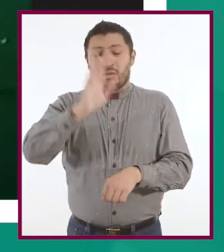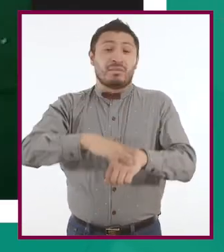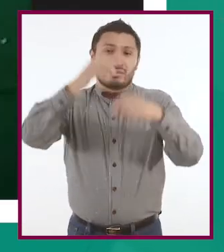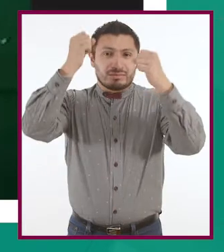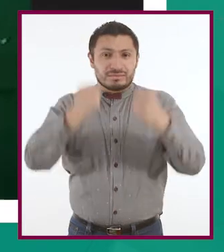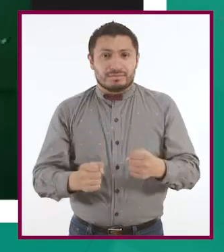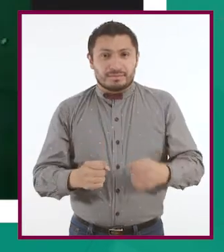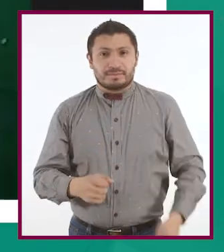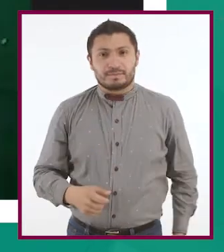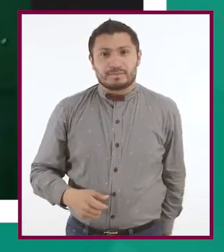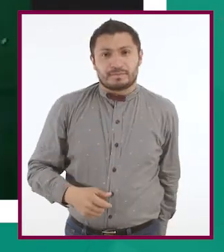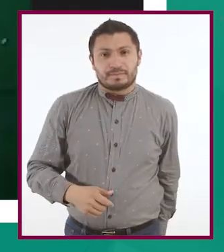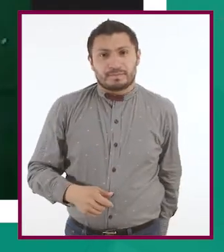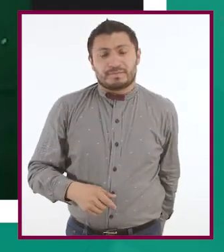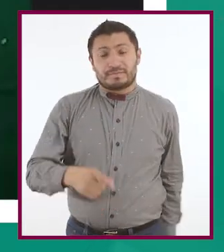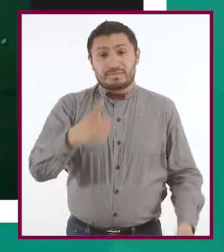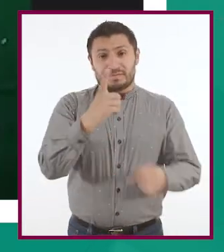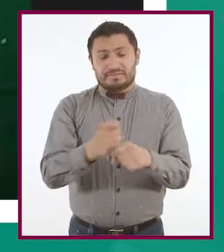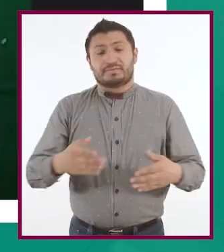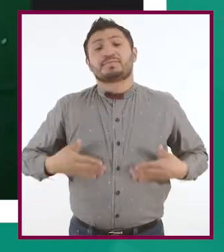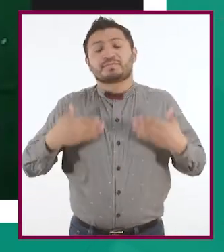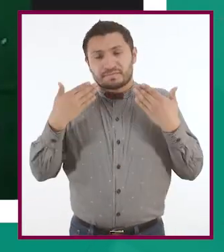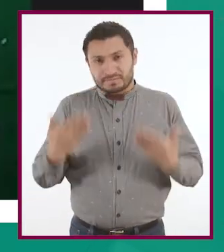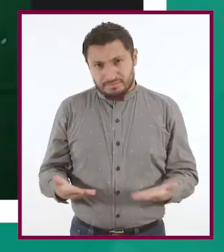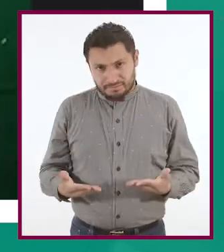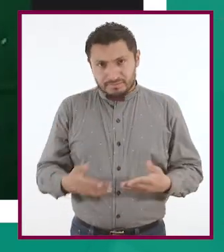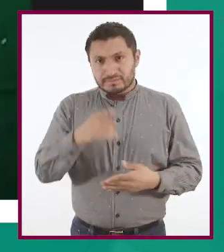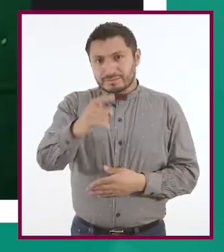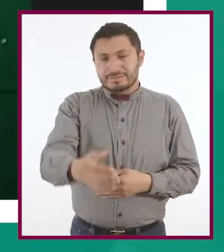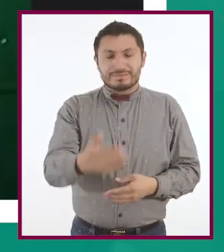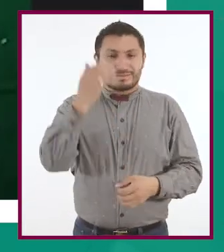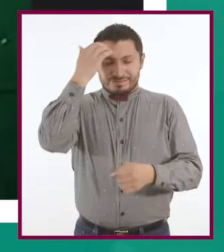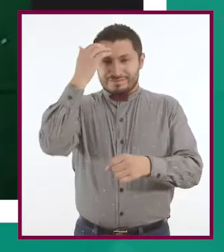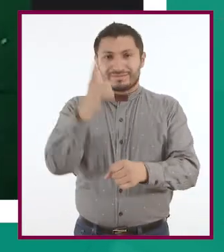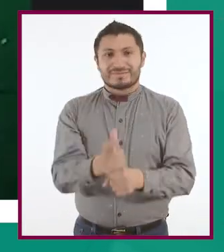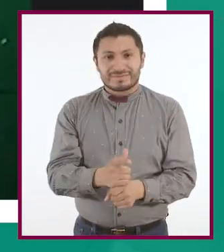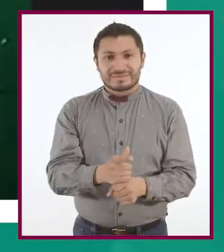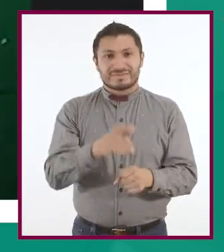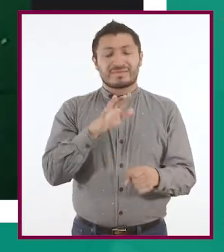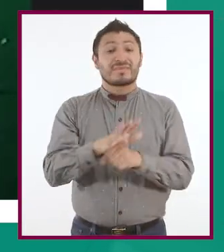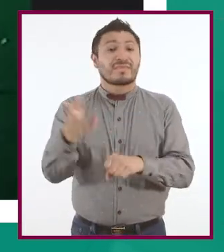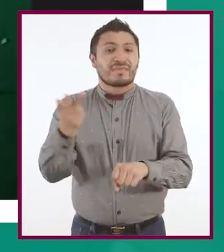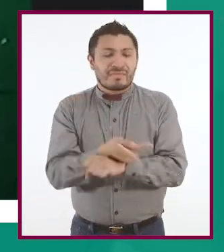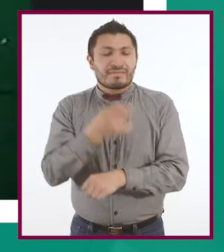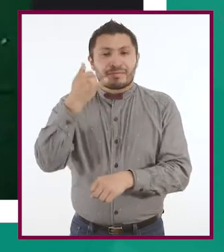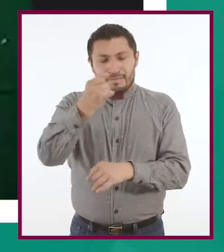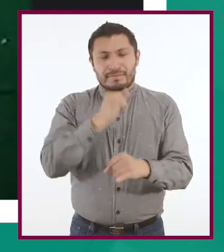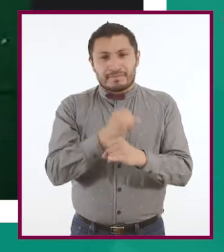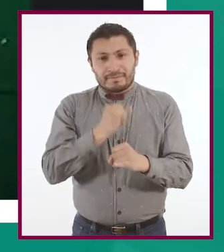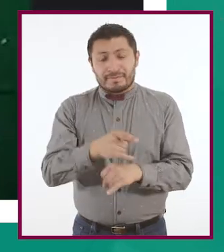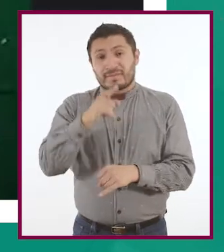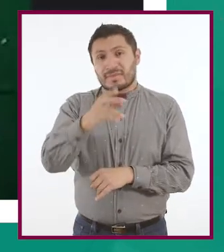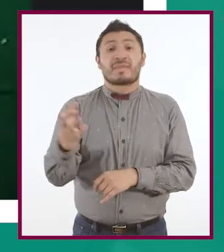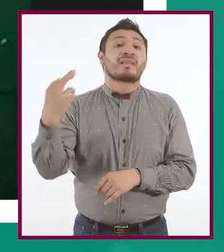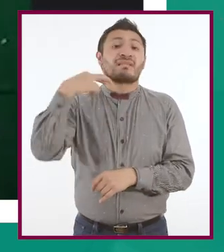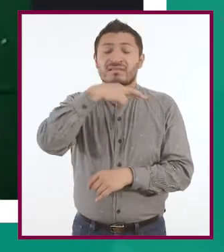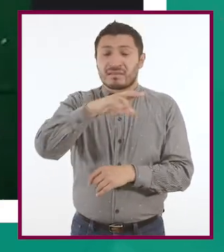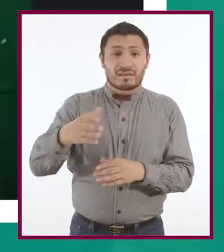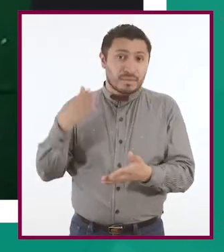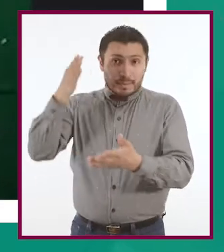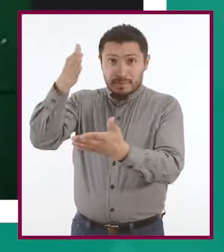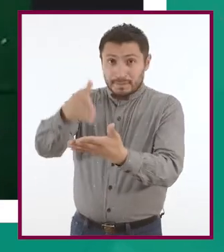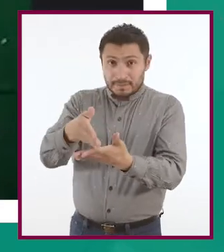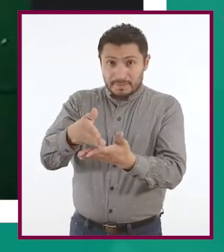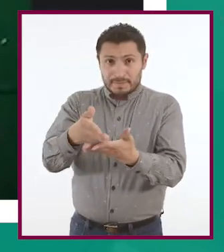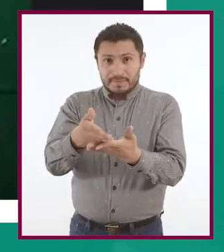de acuerdo la confianza primero es la confianza si te enteras que te están acusando del ciberbullying es inmediatamente acudir a